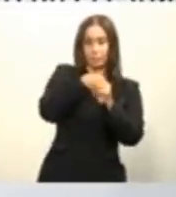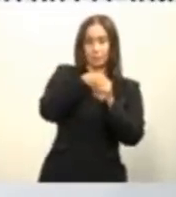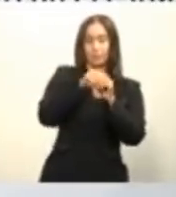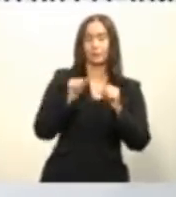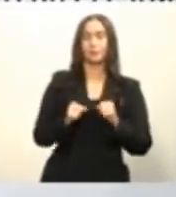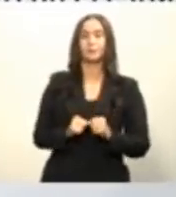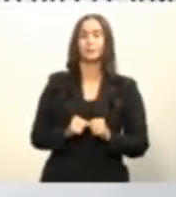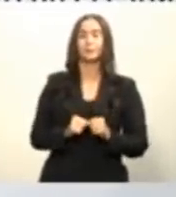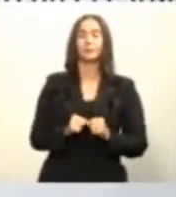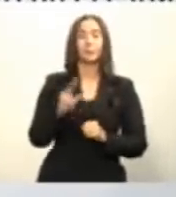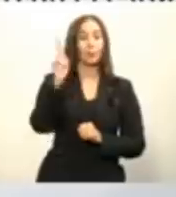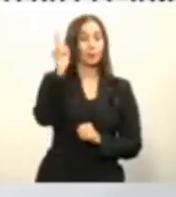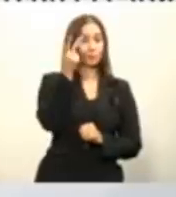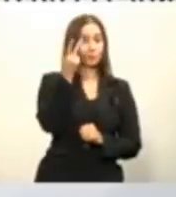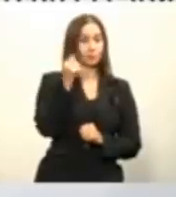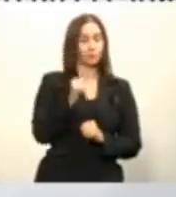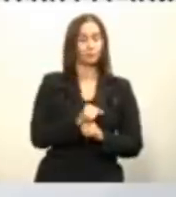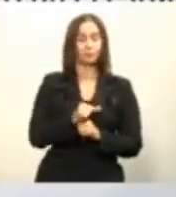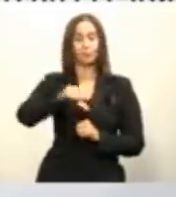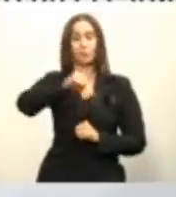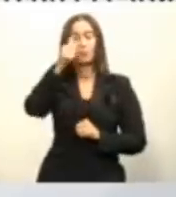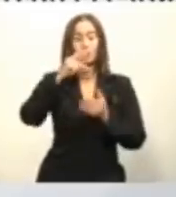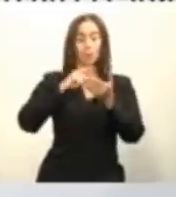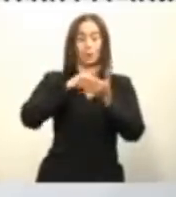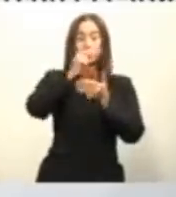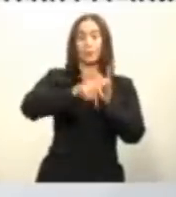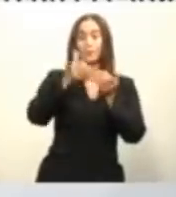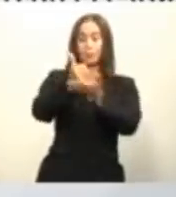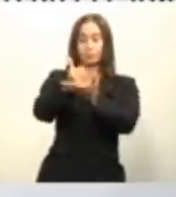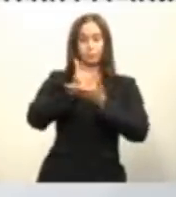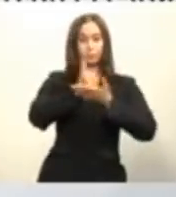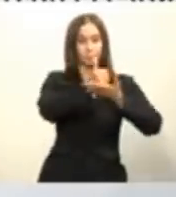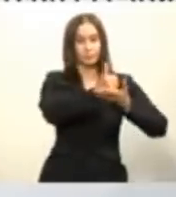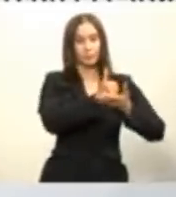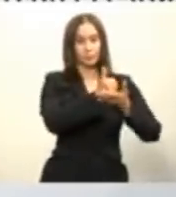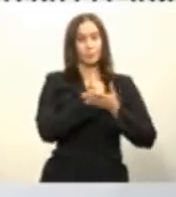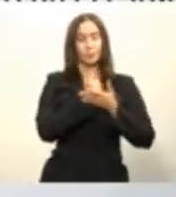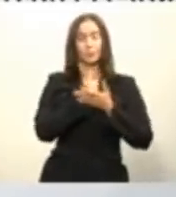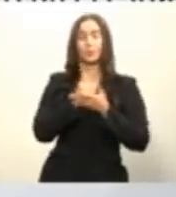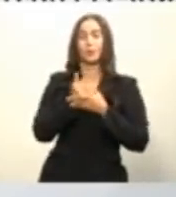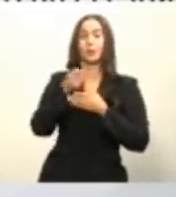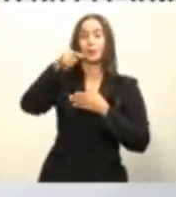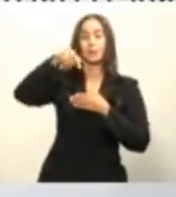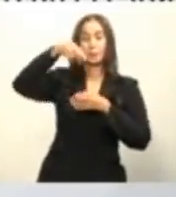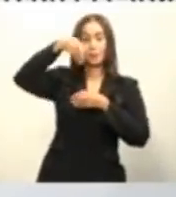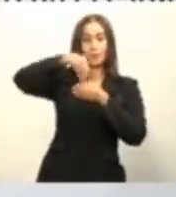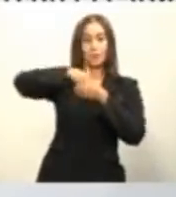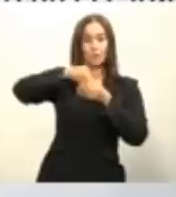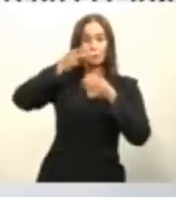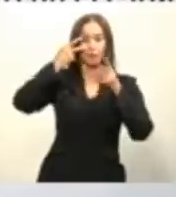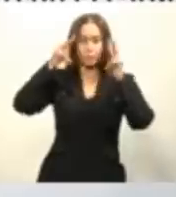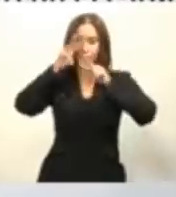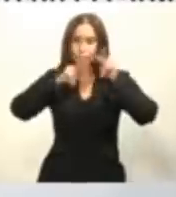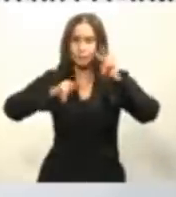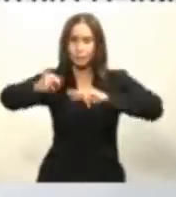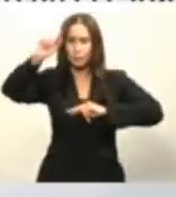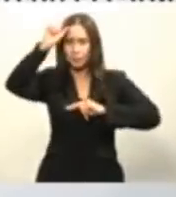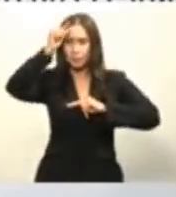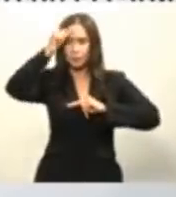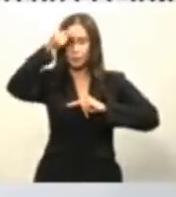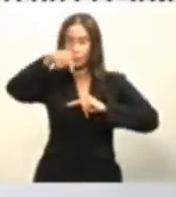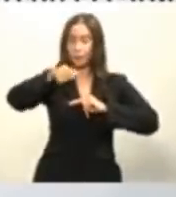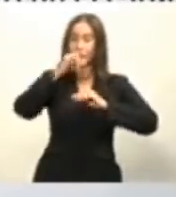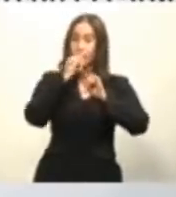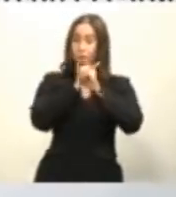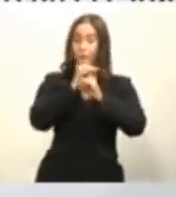segundo mediante un programa de ayuda los programas de ayuda que maneja por el estado canalizados a través de prosoli que es la